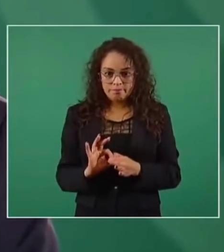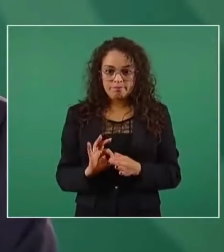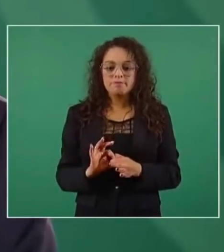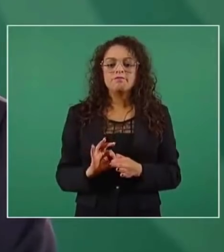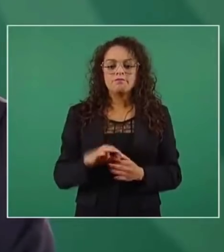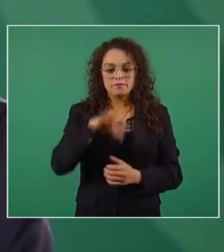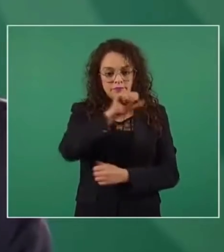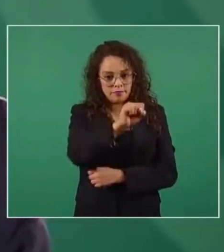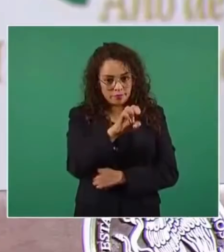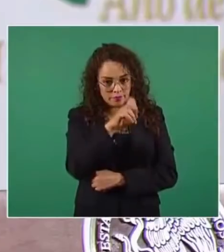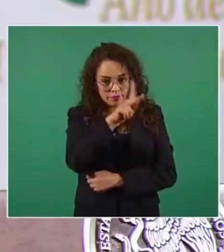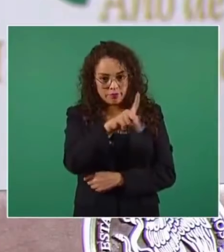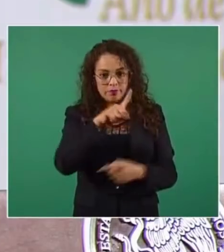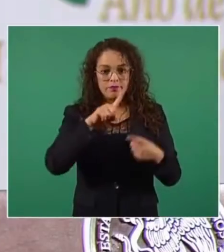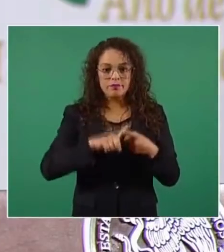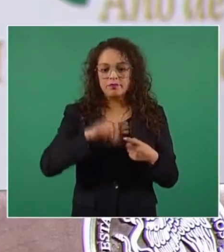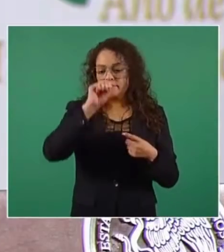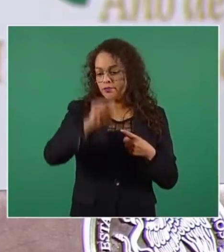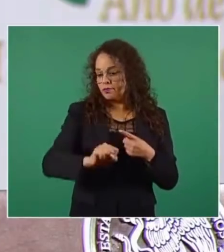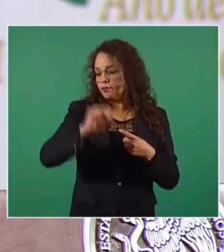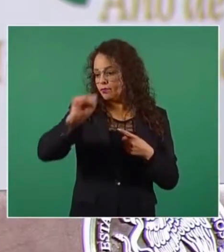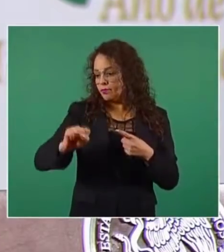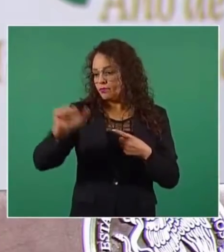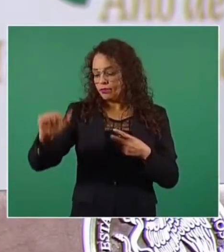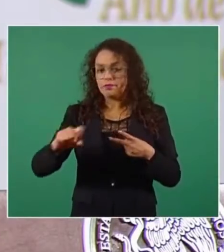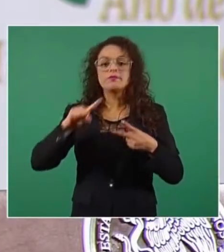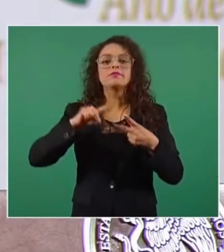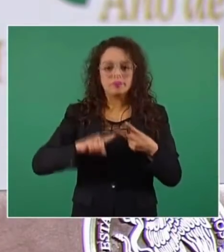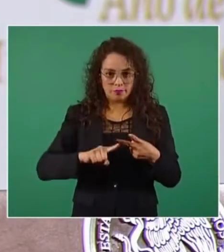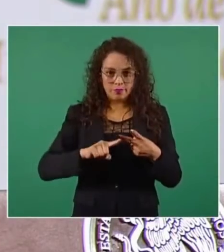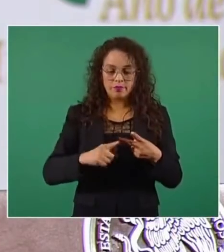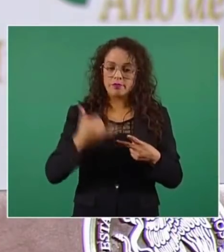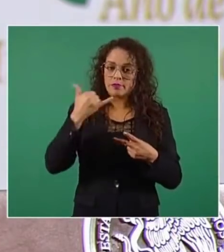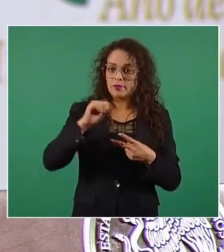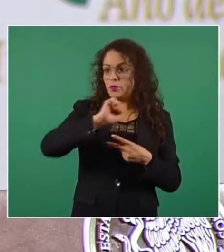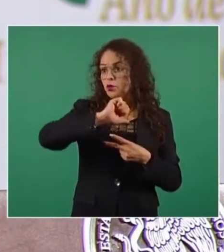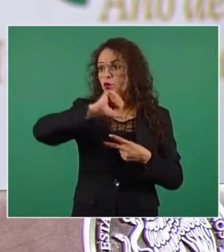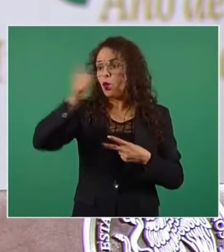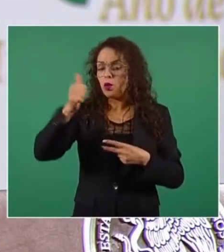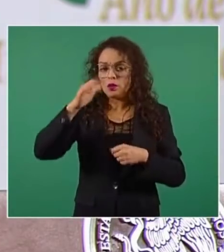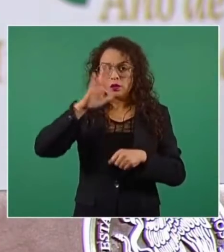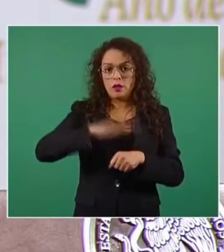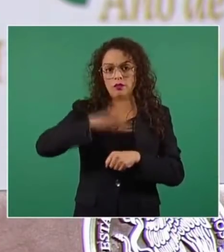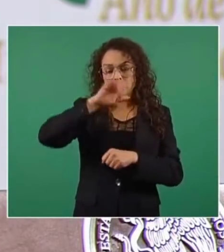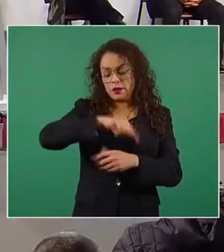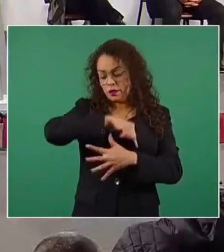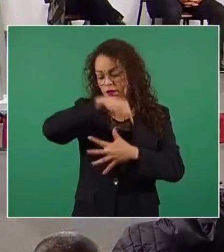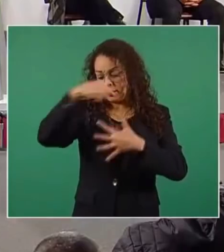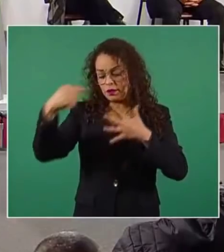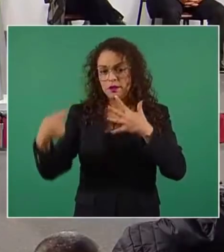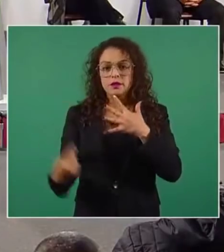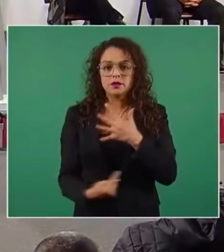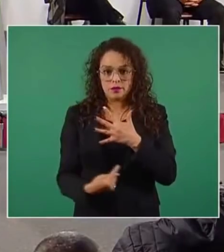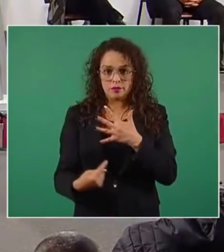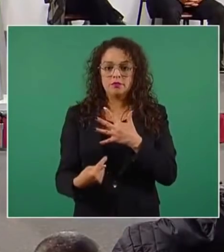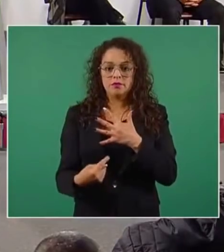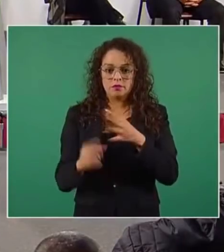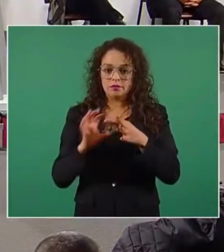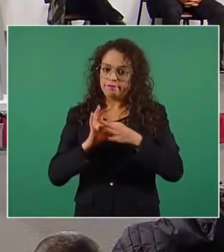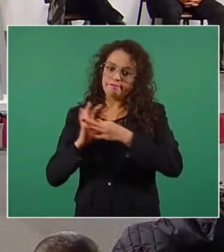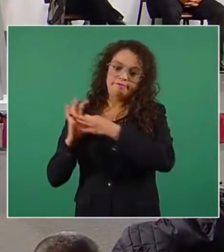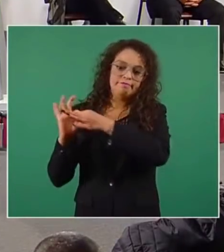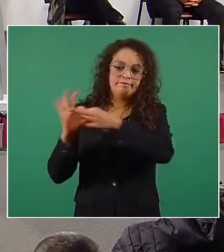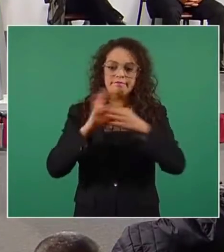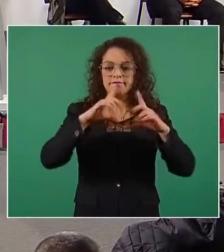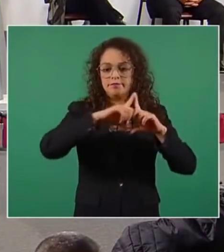educación pública y de salud, así como con los demás actores involucrados de todo el país para